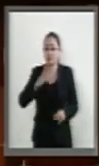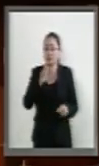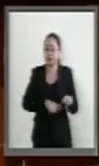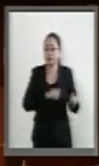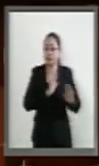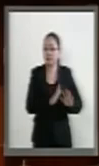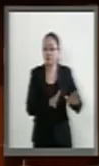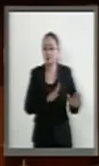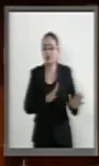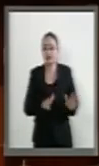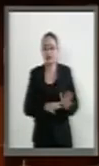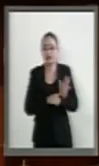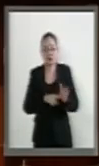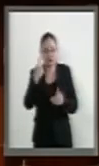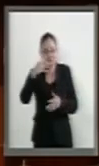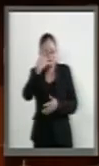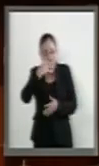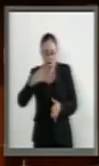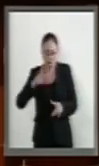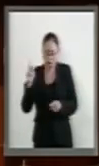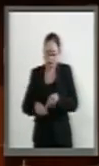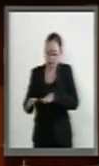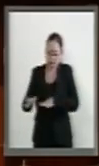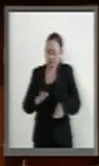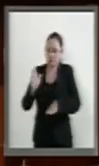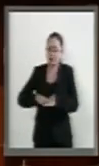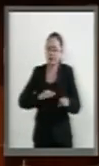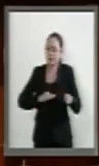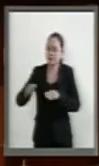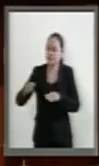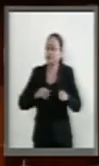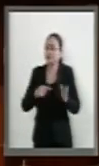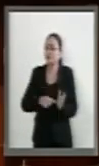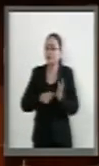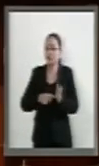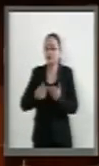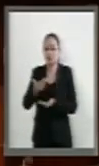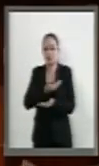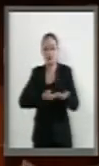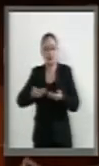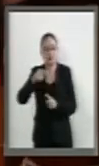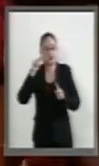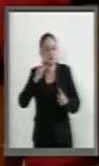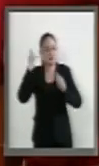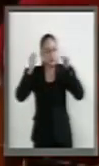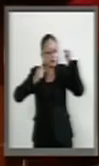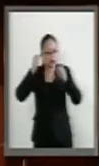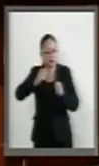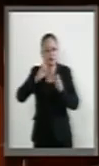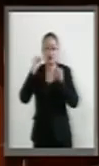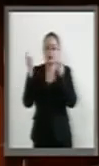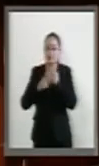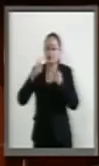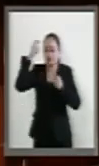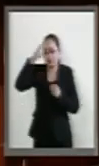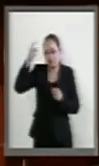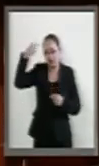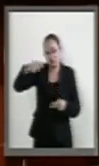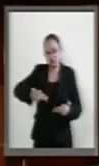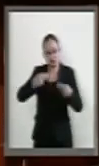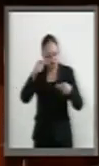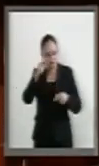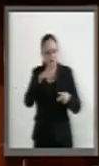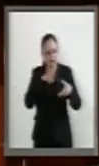el requisito avisado para fomentar una mayor movilidad, tanto de turistas como de viajeros de negocios, hemos también